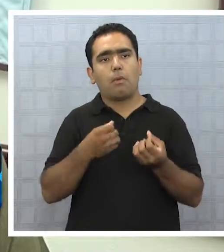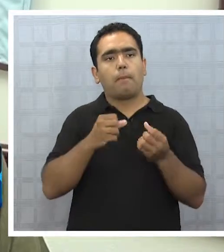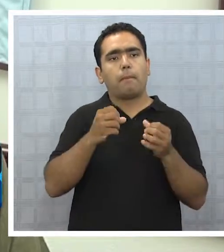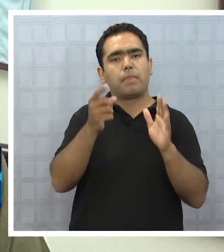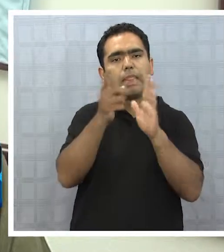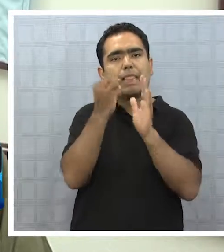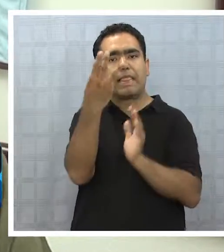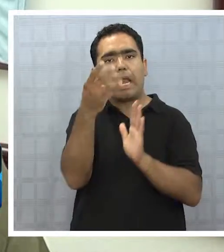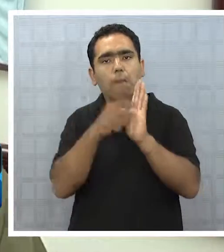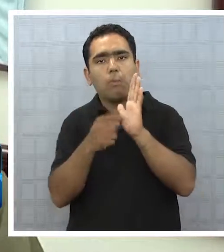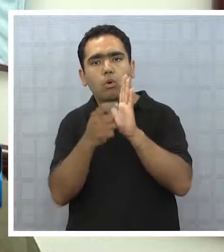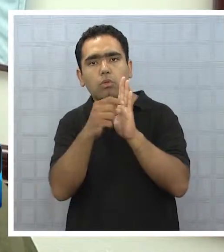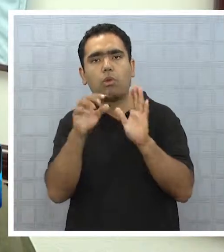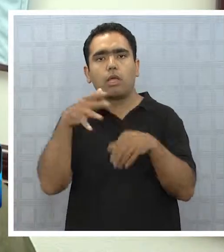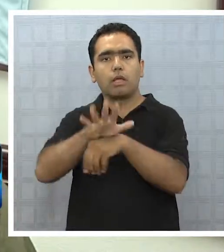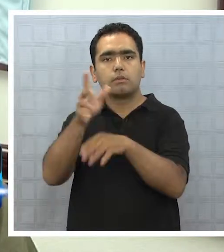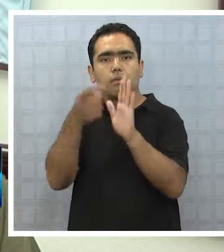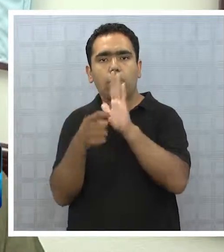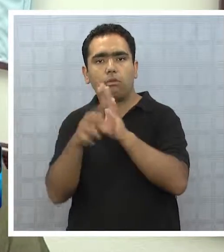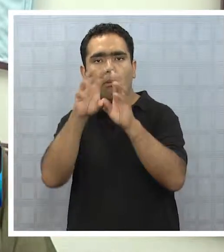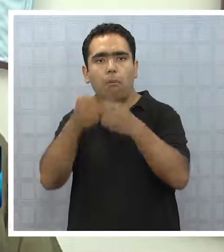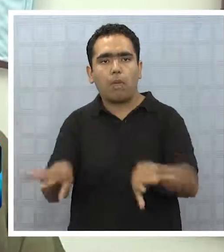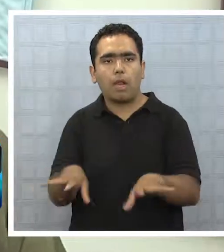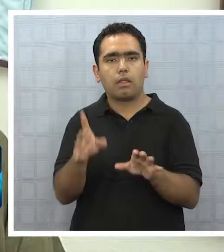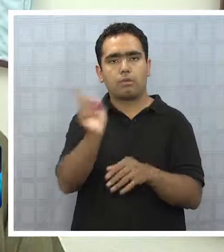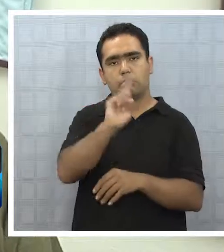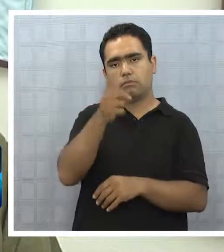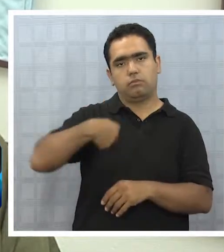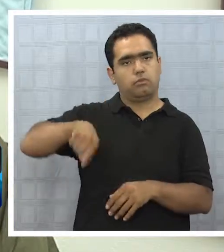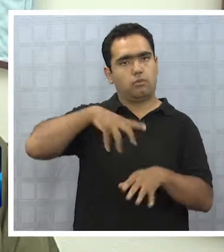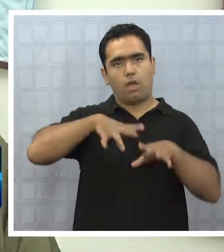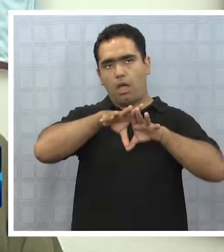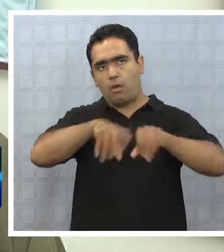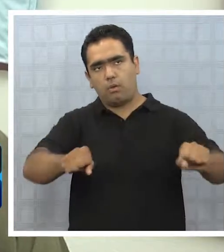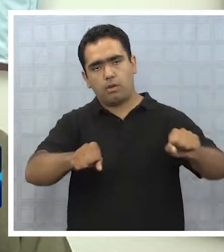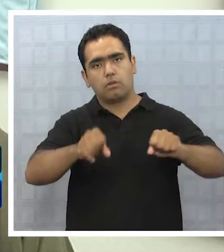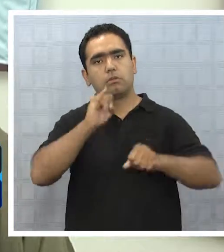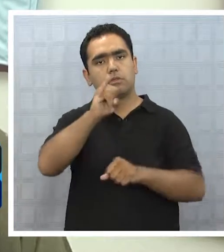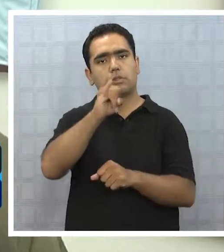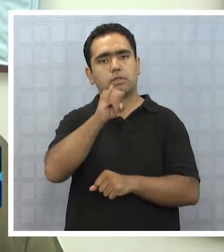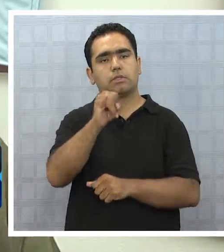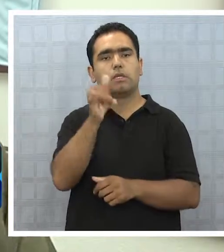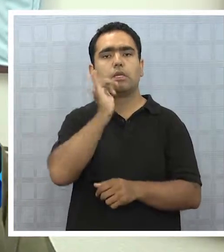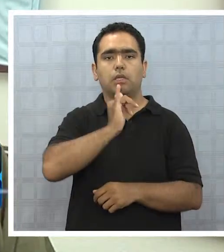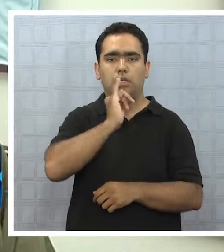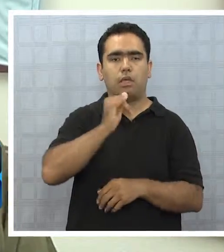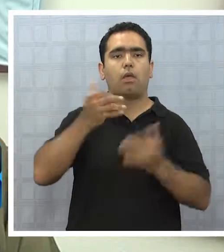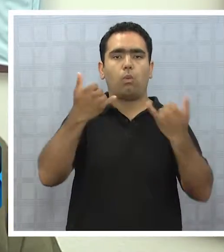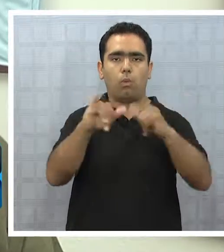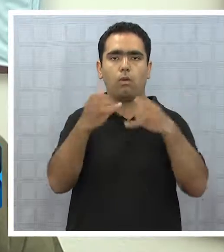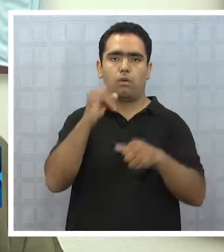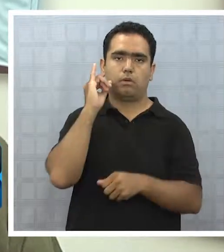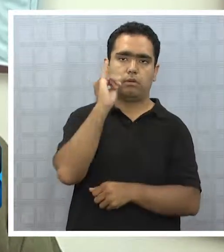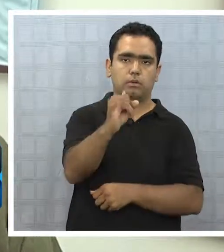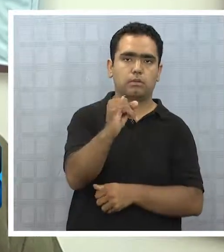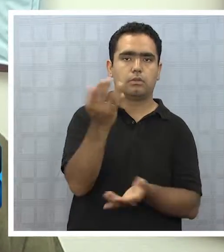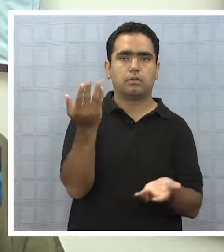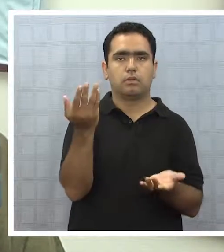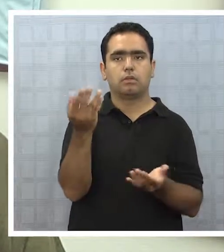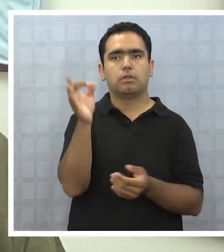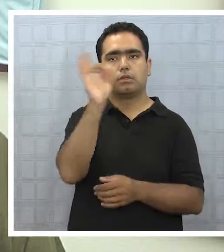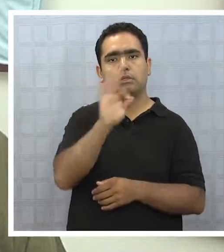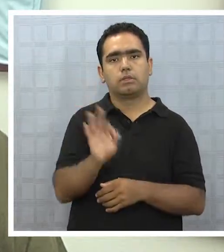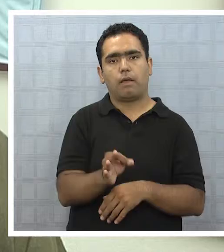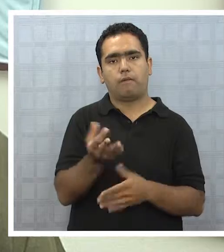a perder los 3 puntos y después los 15 puntos. Entonces nosotros acordamos que sí, Iquique juegue este